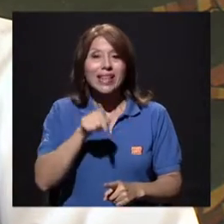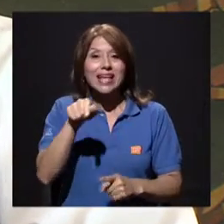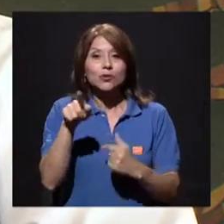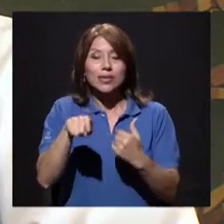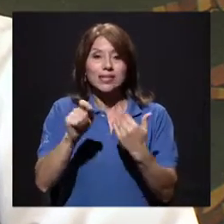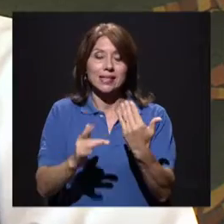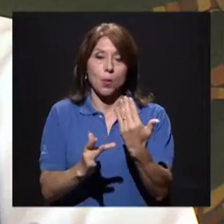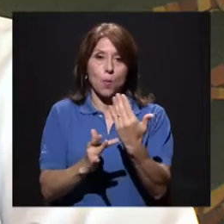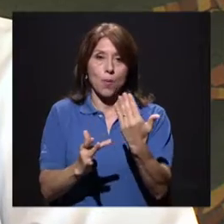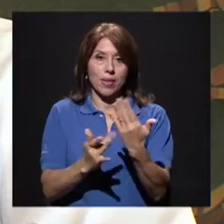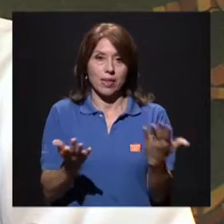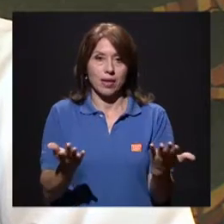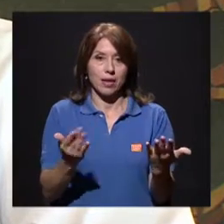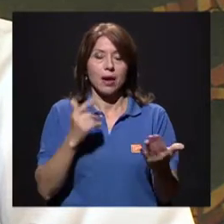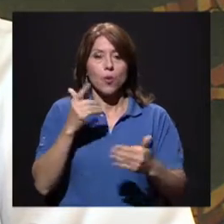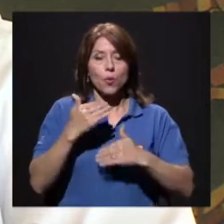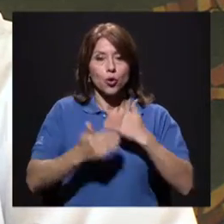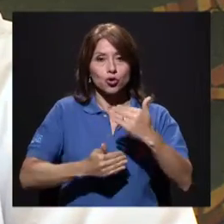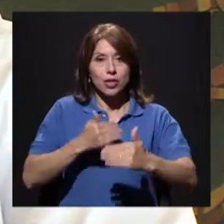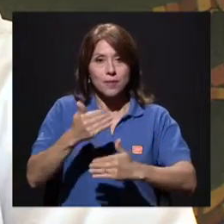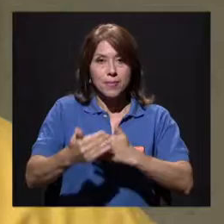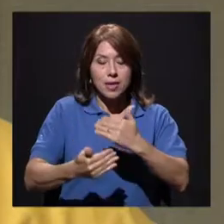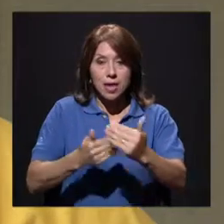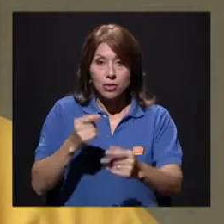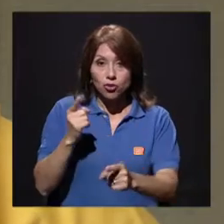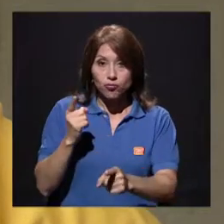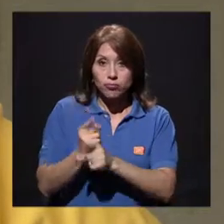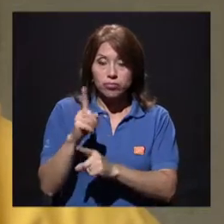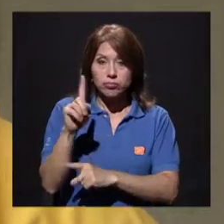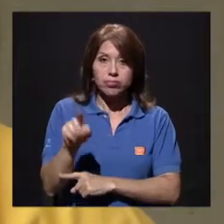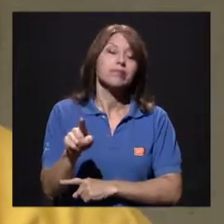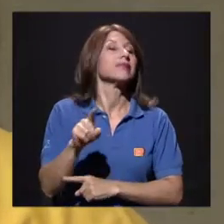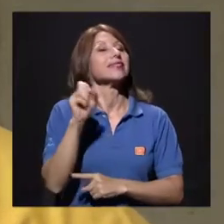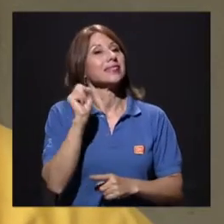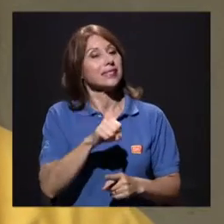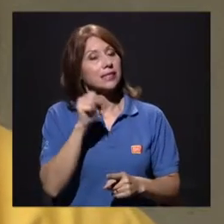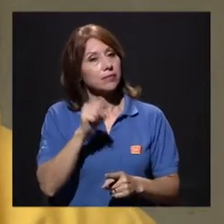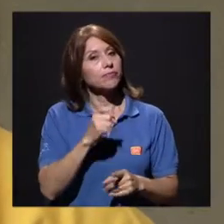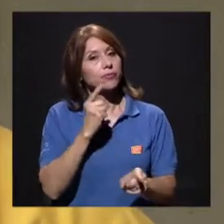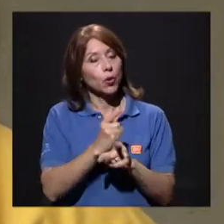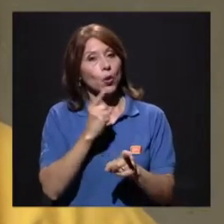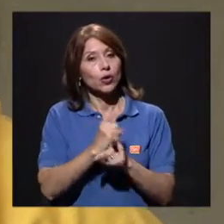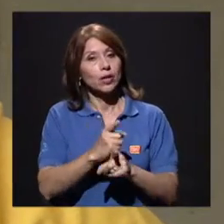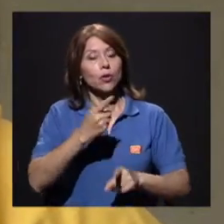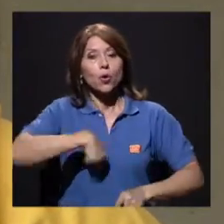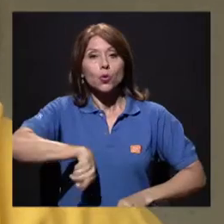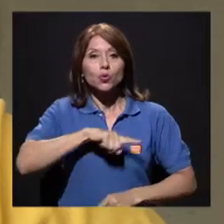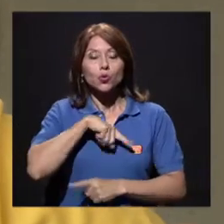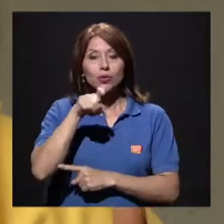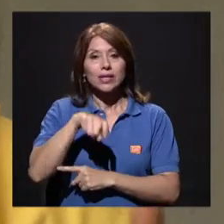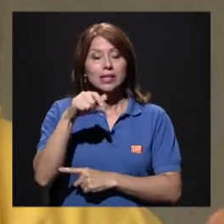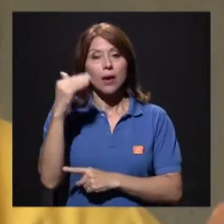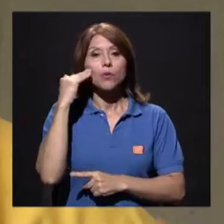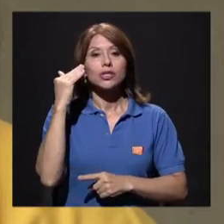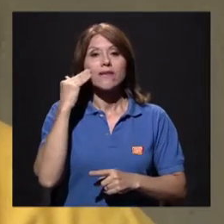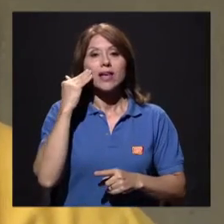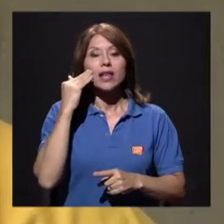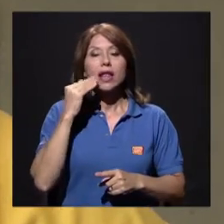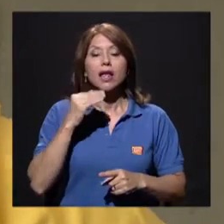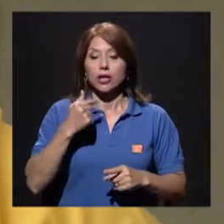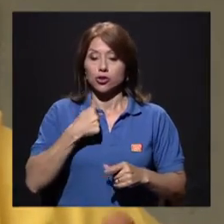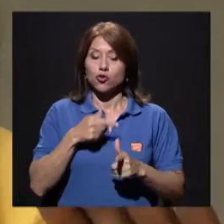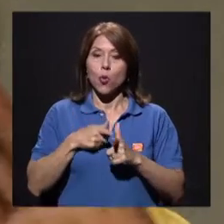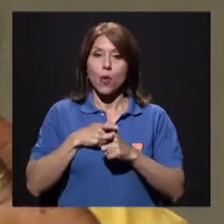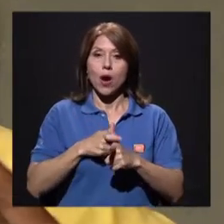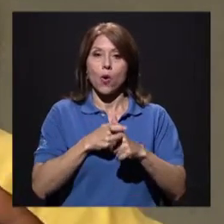¿verdad? No sé si estoy en lo correcto. Sí, estás en lo correcto, doctor. Porque realmente necesitamos saber cómo debo de correr.